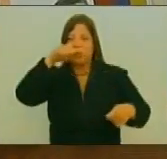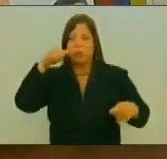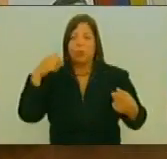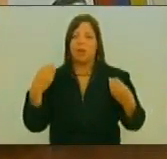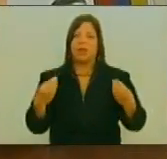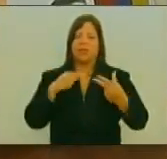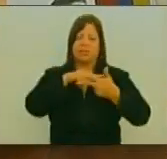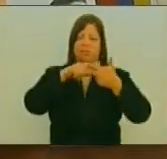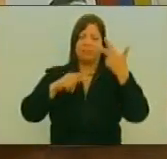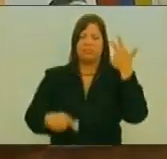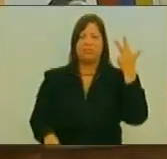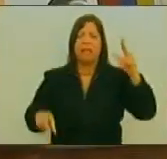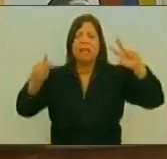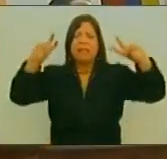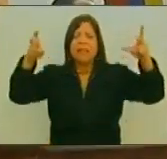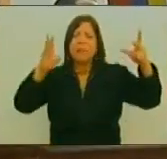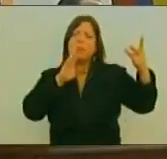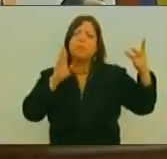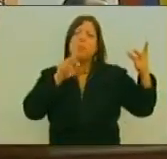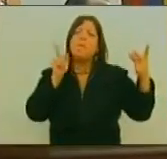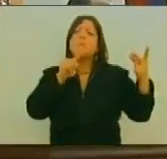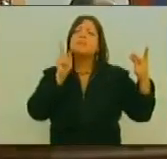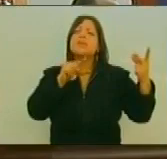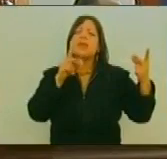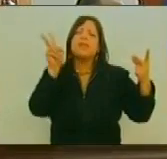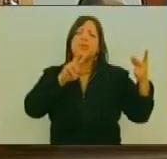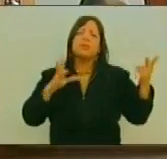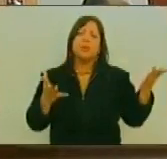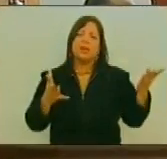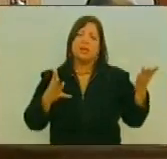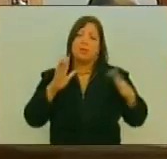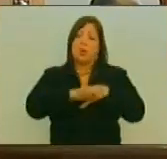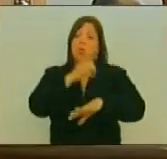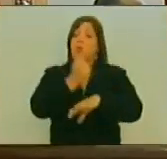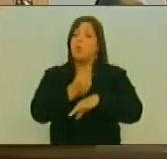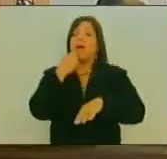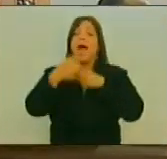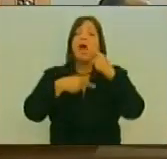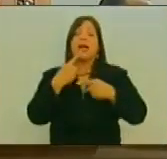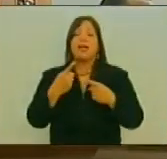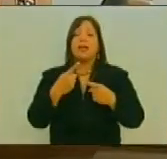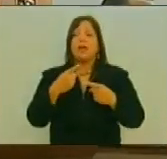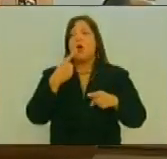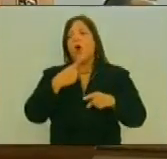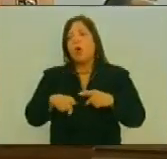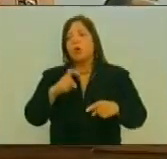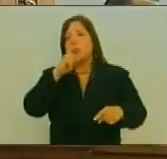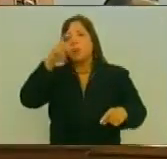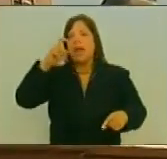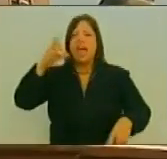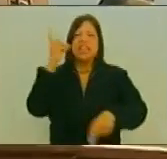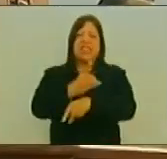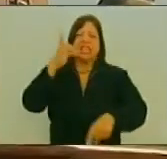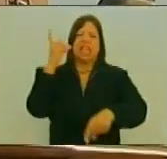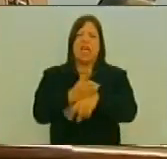conceptualización Política Y La primera acusación Es que el presidente Nicolás Maduro Es un dictador